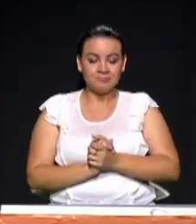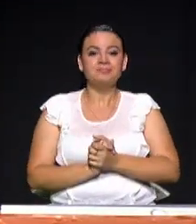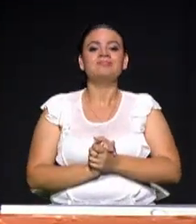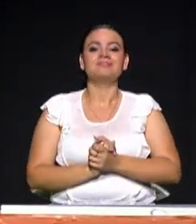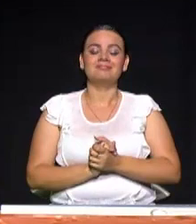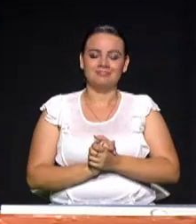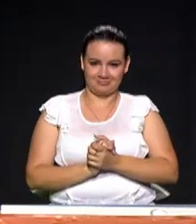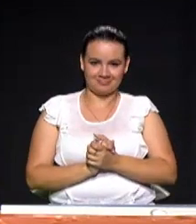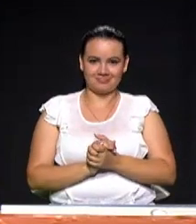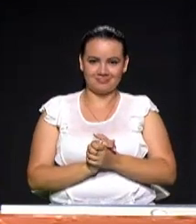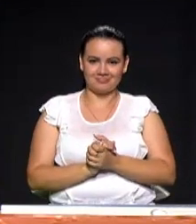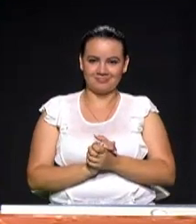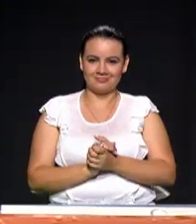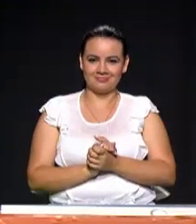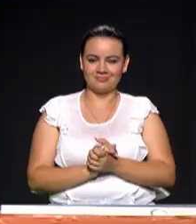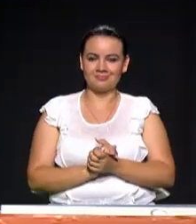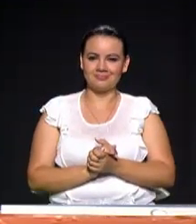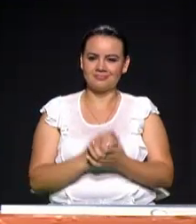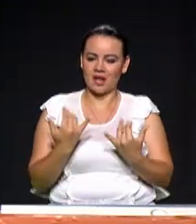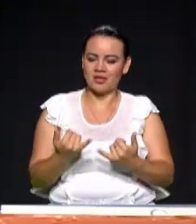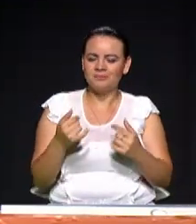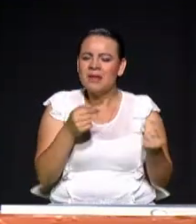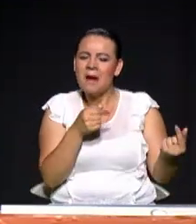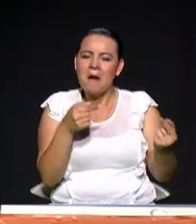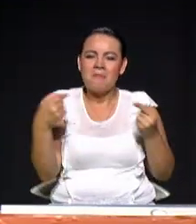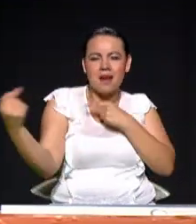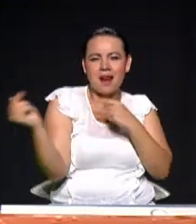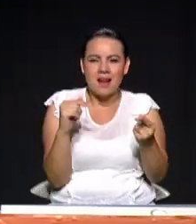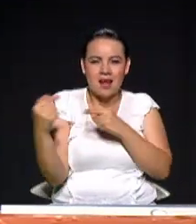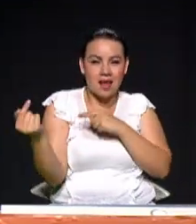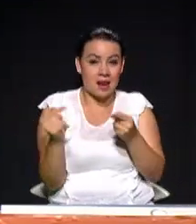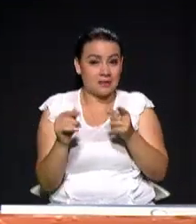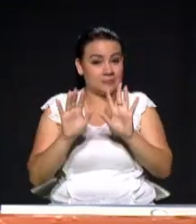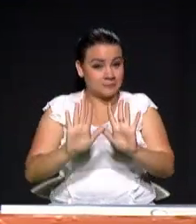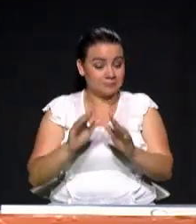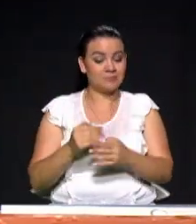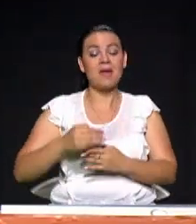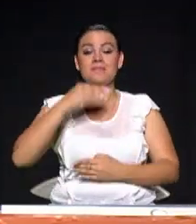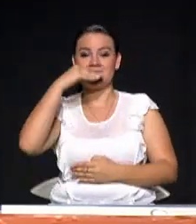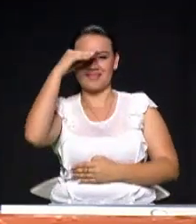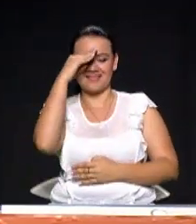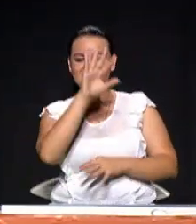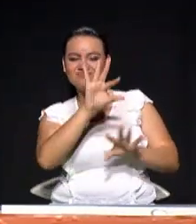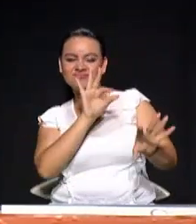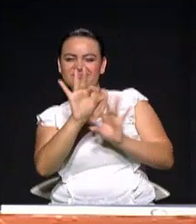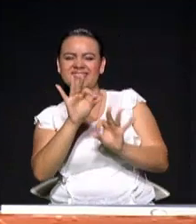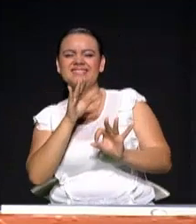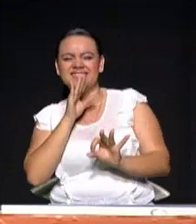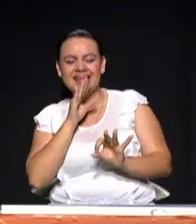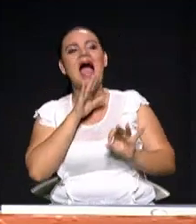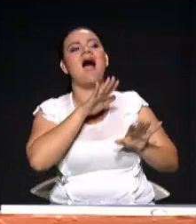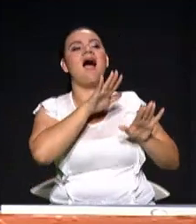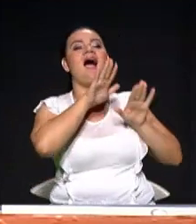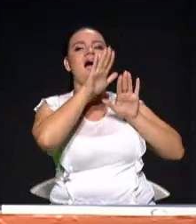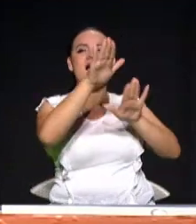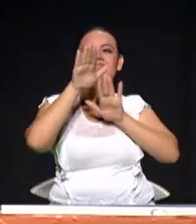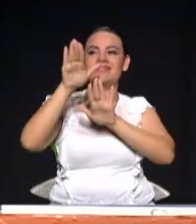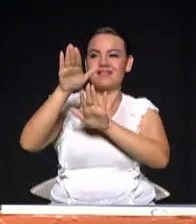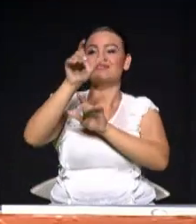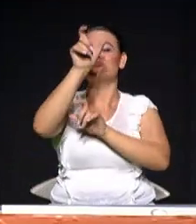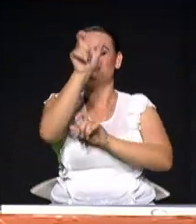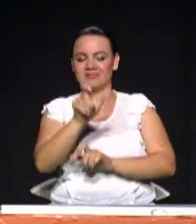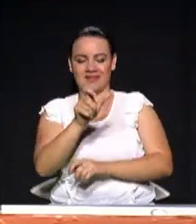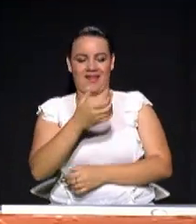con este debate importante. Medellín elige los candidatos, los aspirantes a la Alcaldía de Medellín.